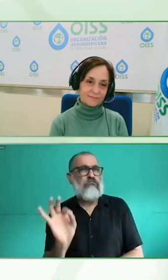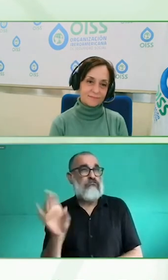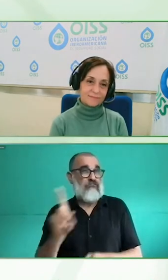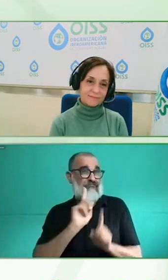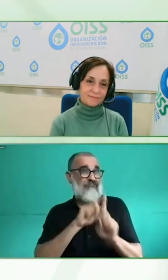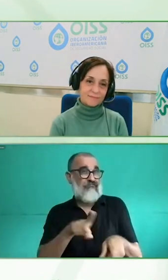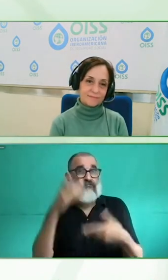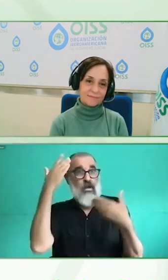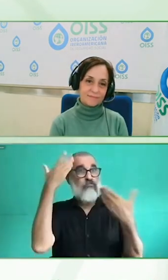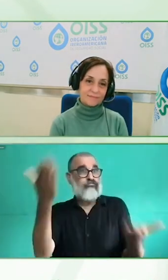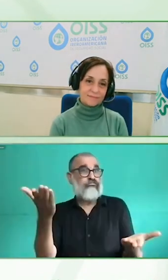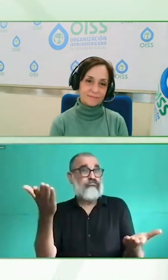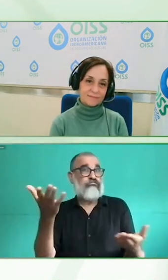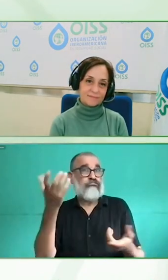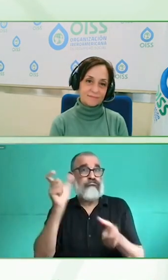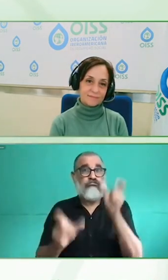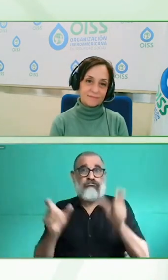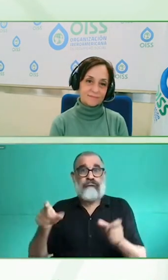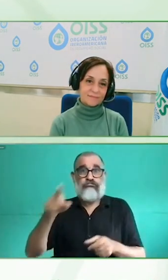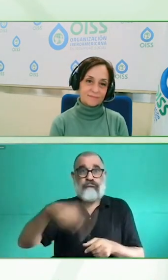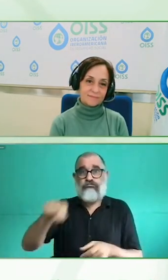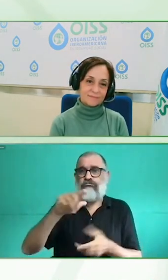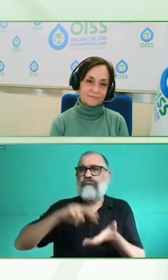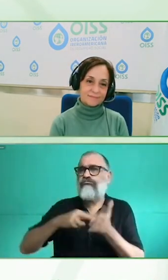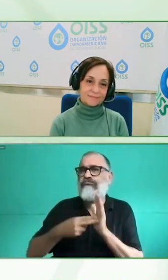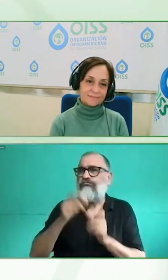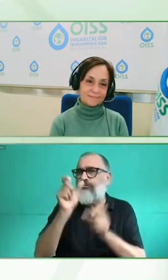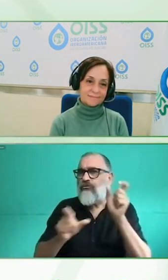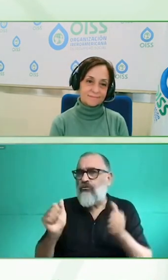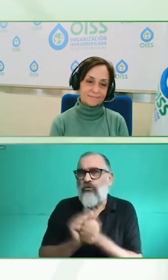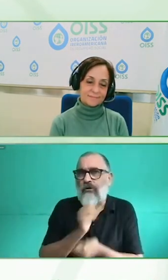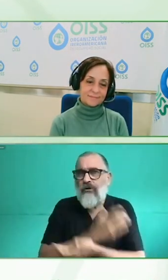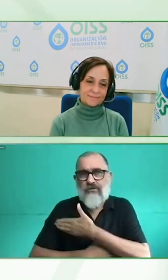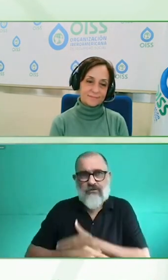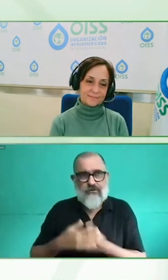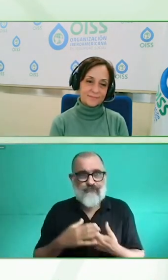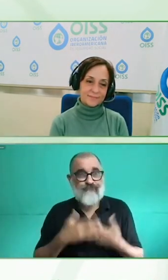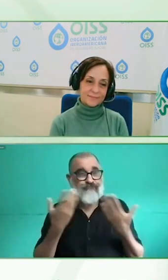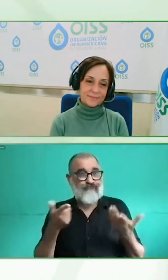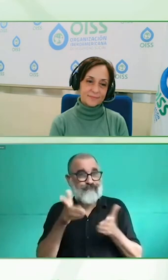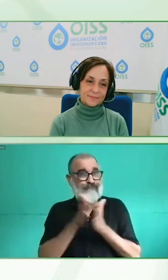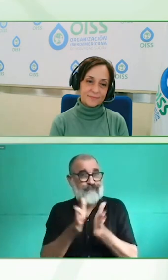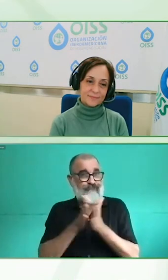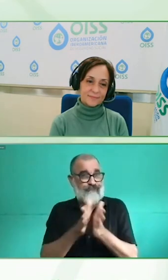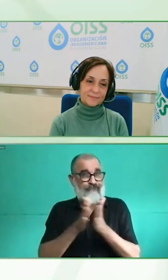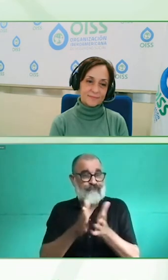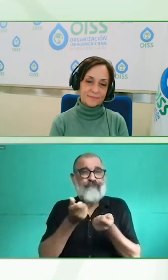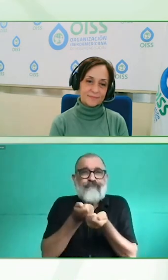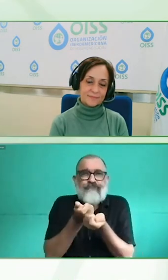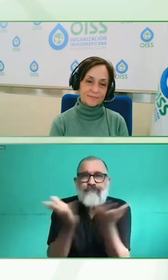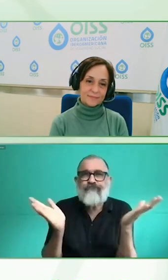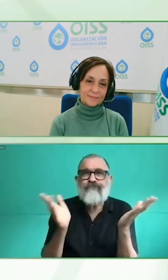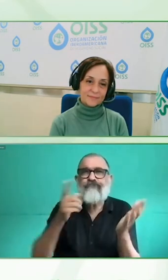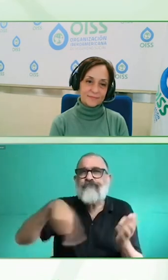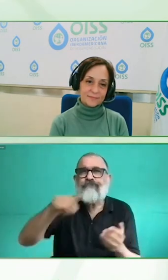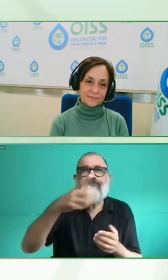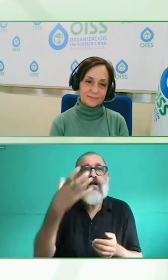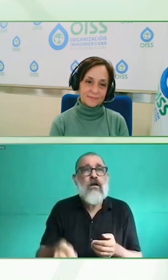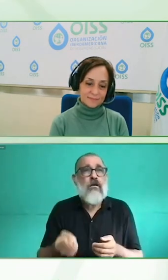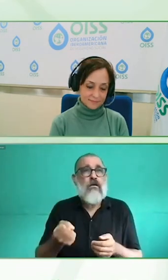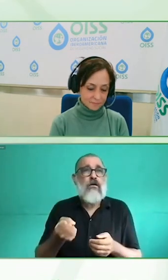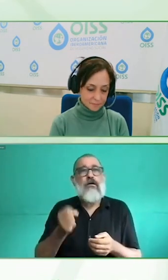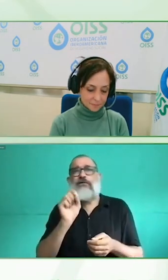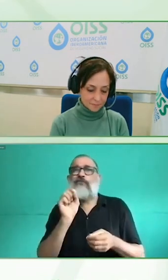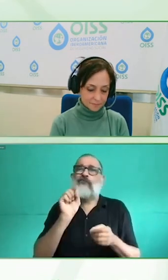y muy poco se fiscaliza y se vela por ese cumplimiento. Con lo cual, tal vez ahí creo que